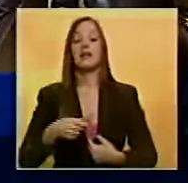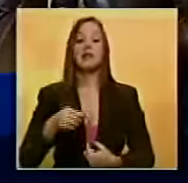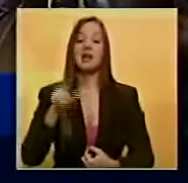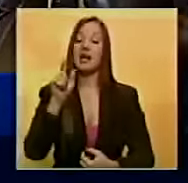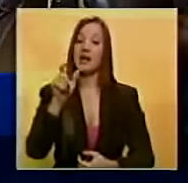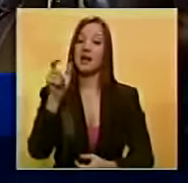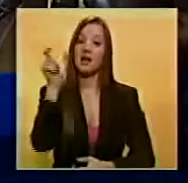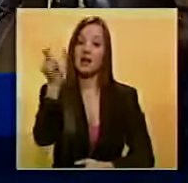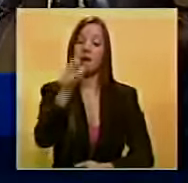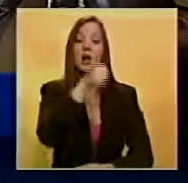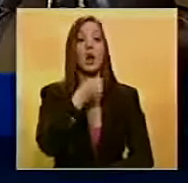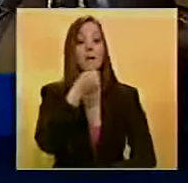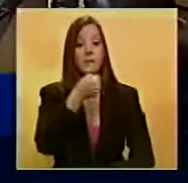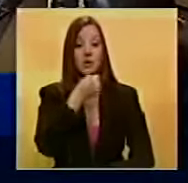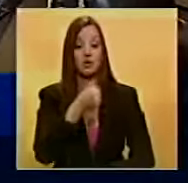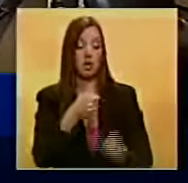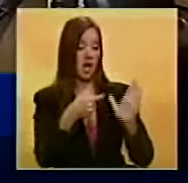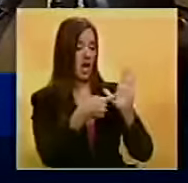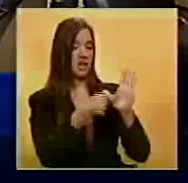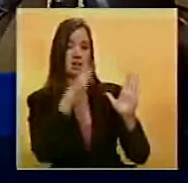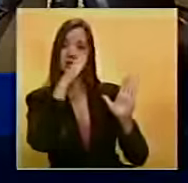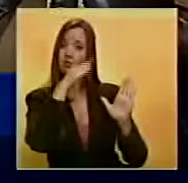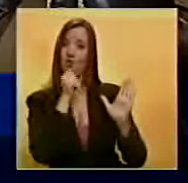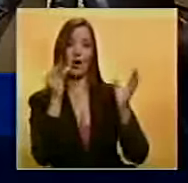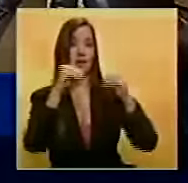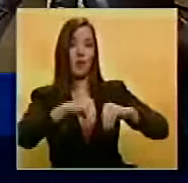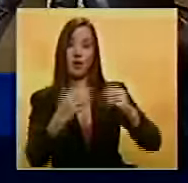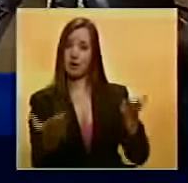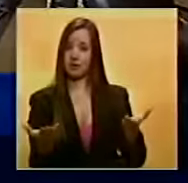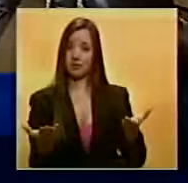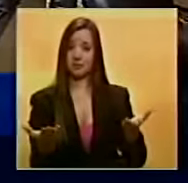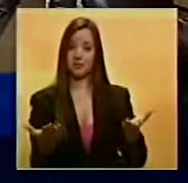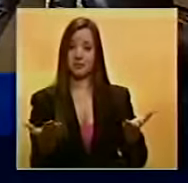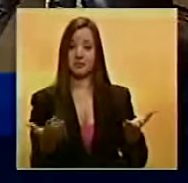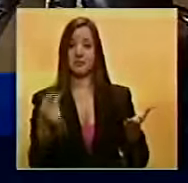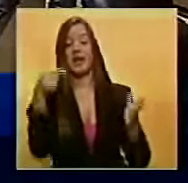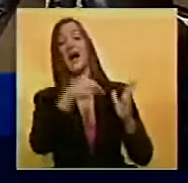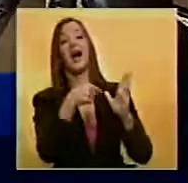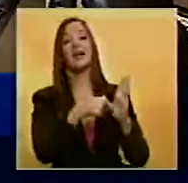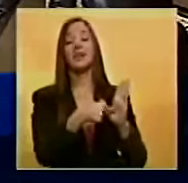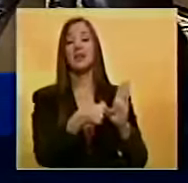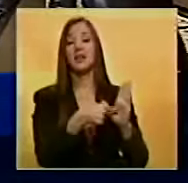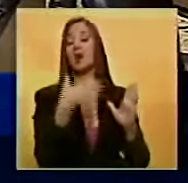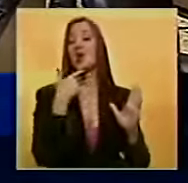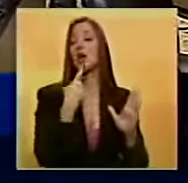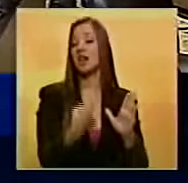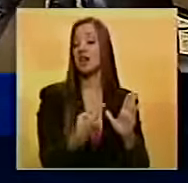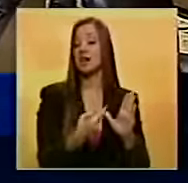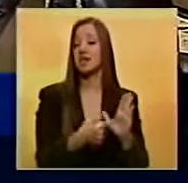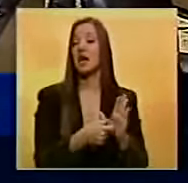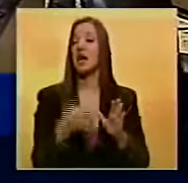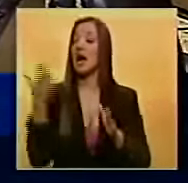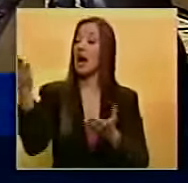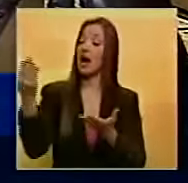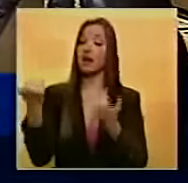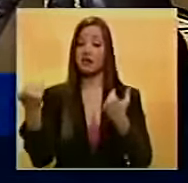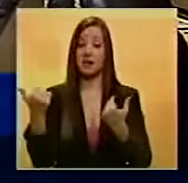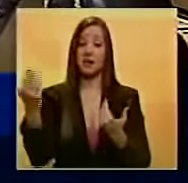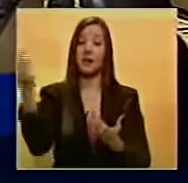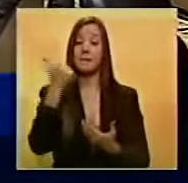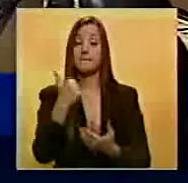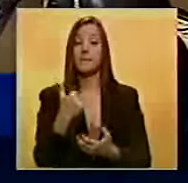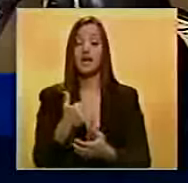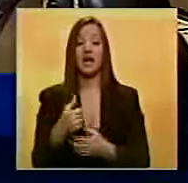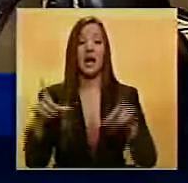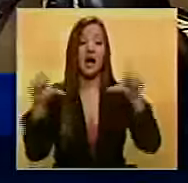acuerdo. Aquí lo que hay es una acción que puede servir para que los medios de comunicación se